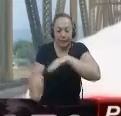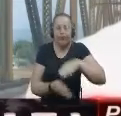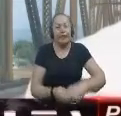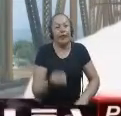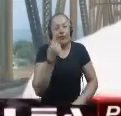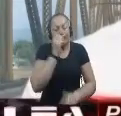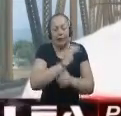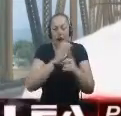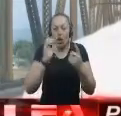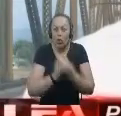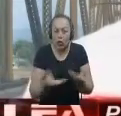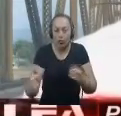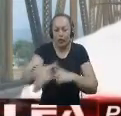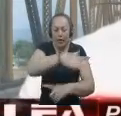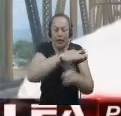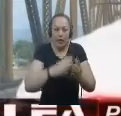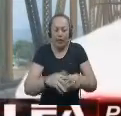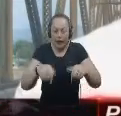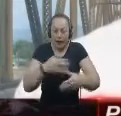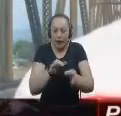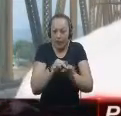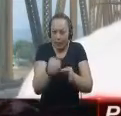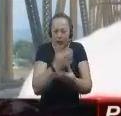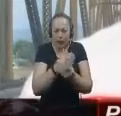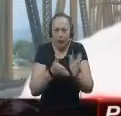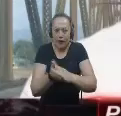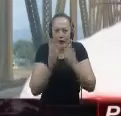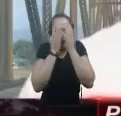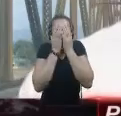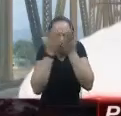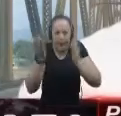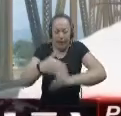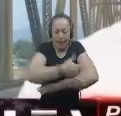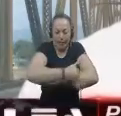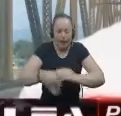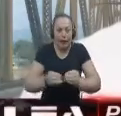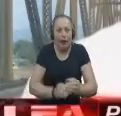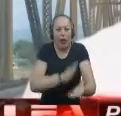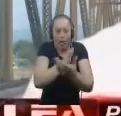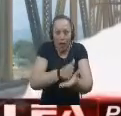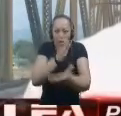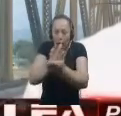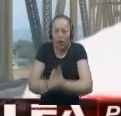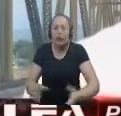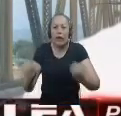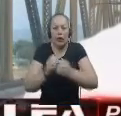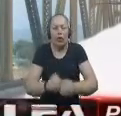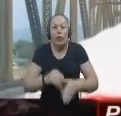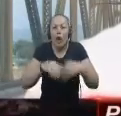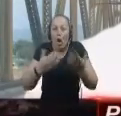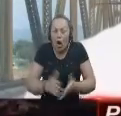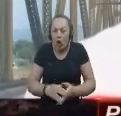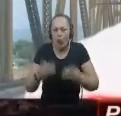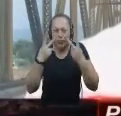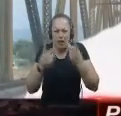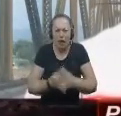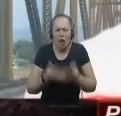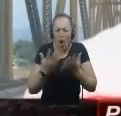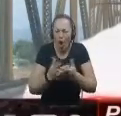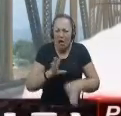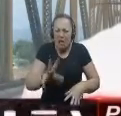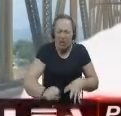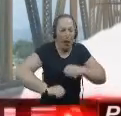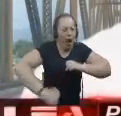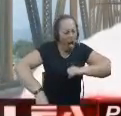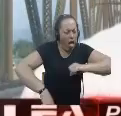ambiental En el municipio de La Dorada Pues la Secretaría de Planeación Le ha tocado intervenir varios puntos Para recoger escombros y desechos Que